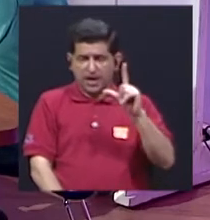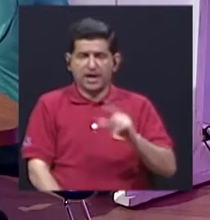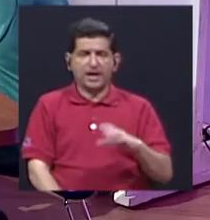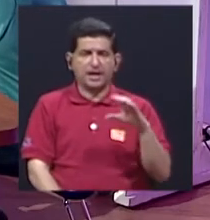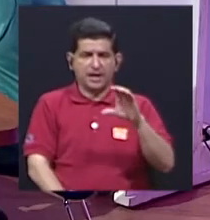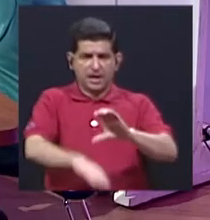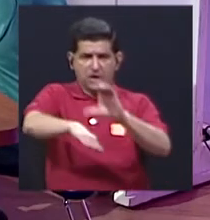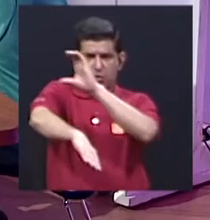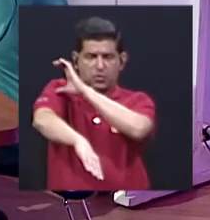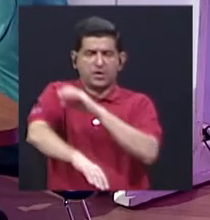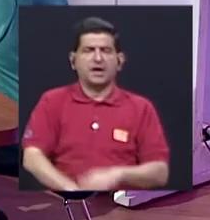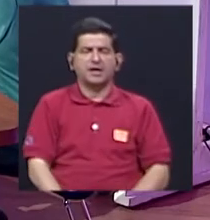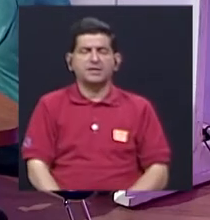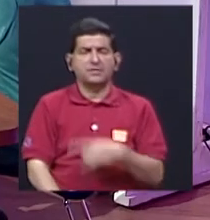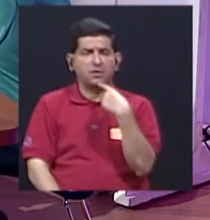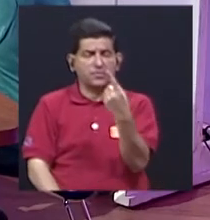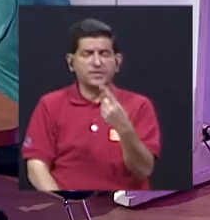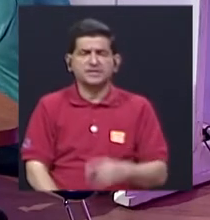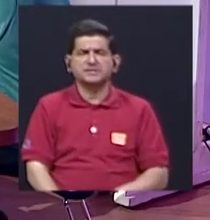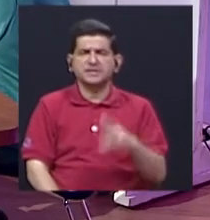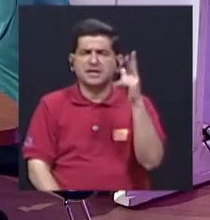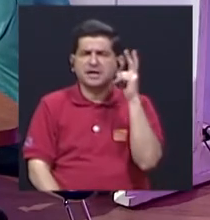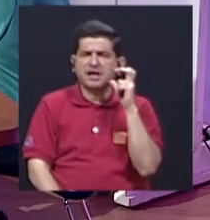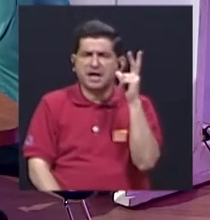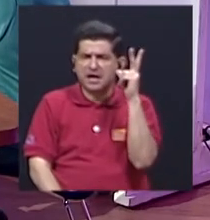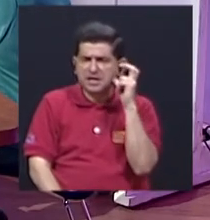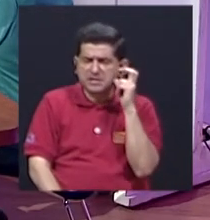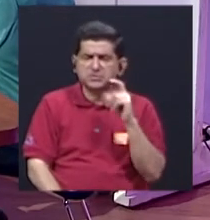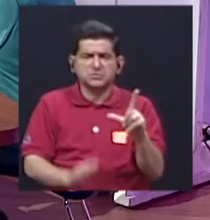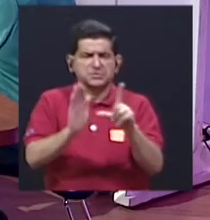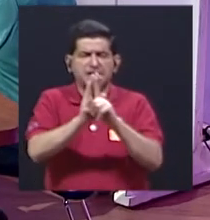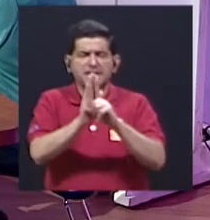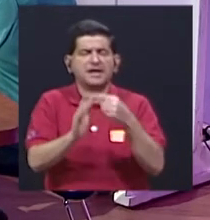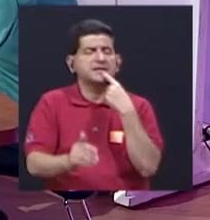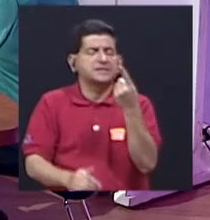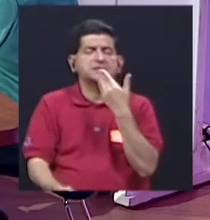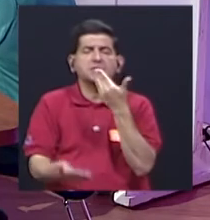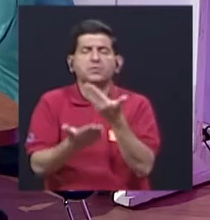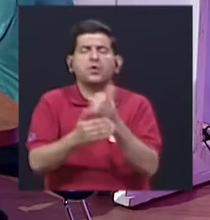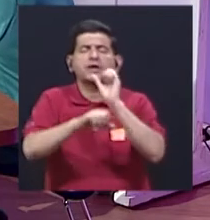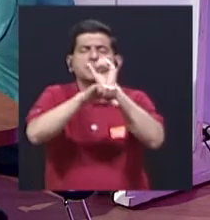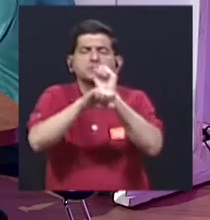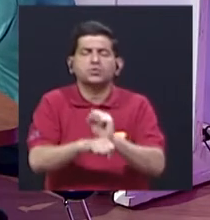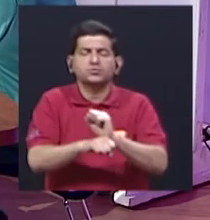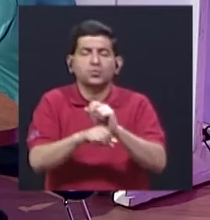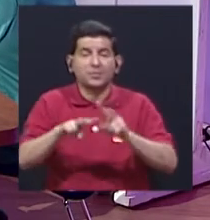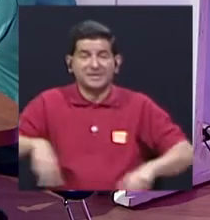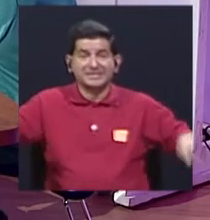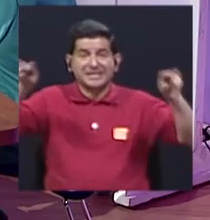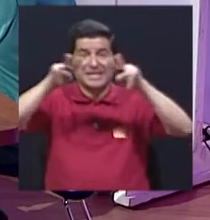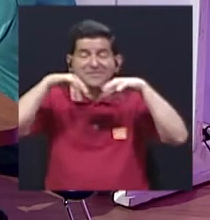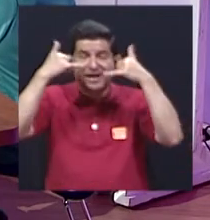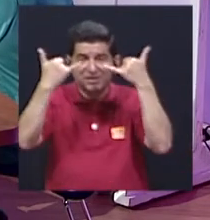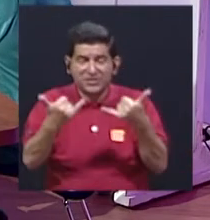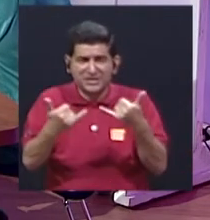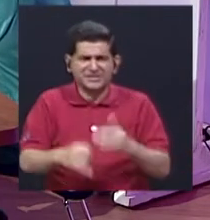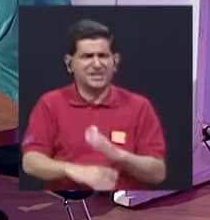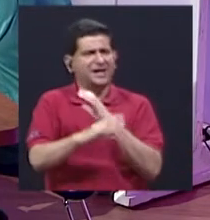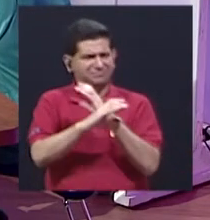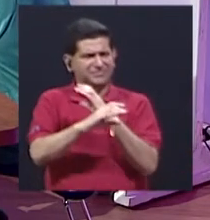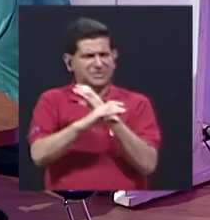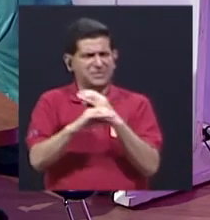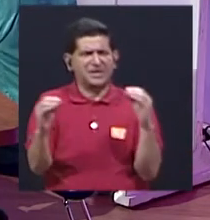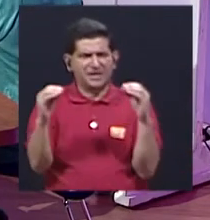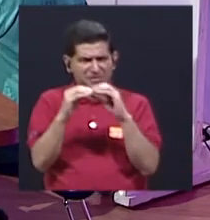para comentar que de todos modos el escuchar en cualquier ley la referencia a buenas costumbres o valores, ya es algo de poner cuidado,